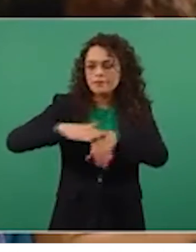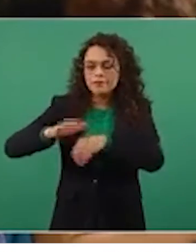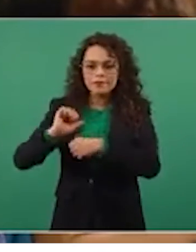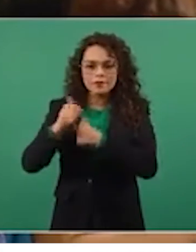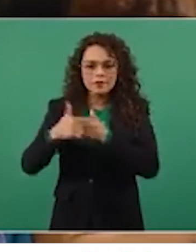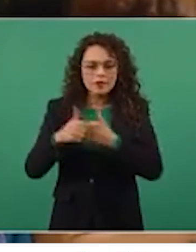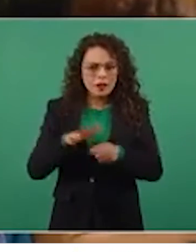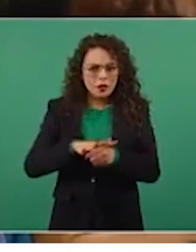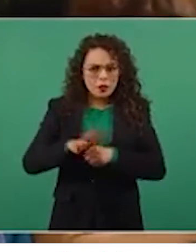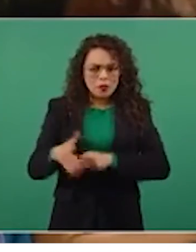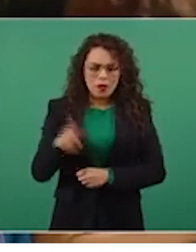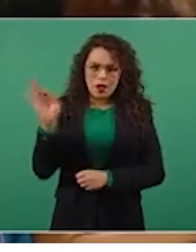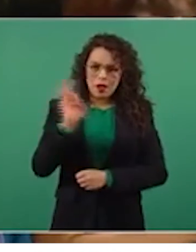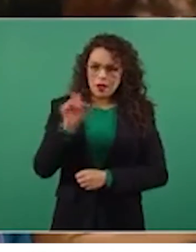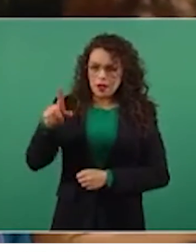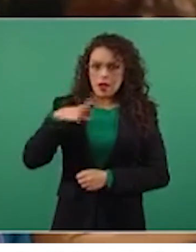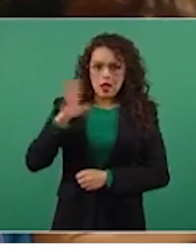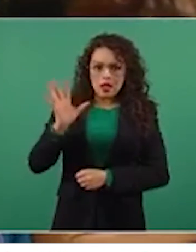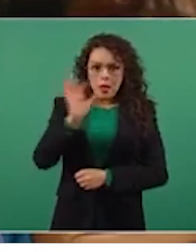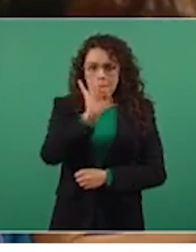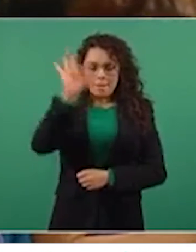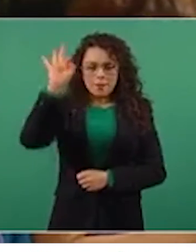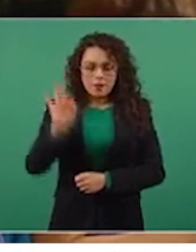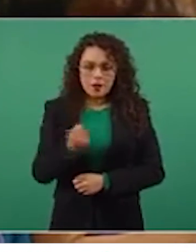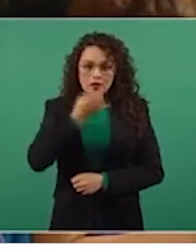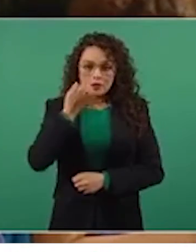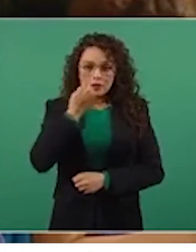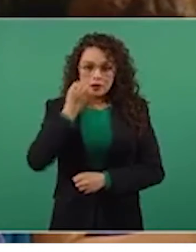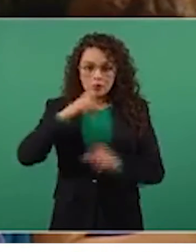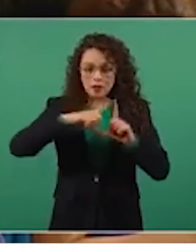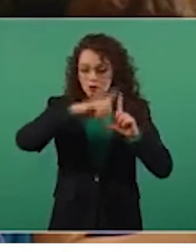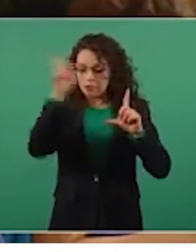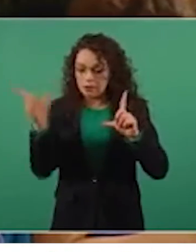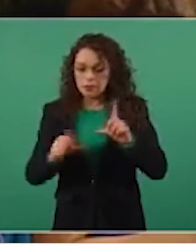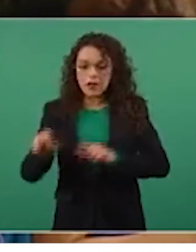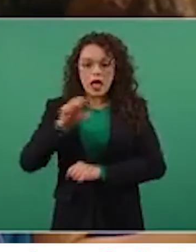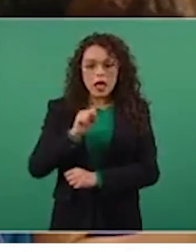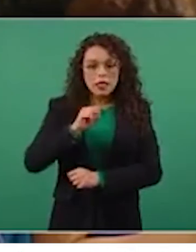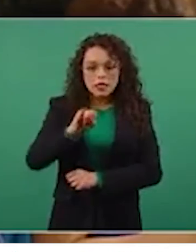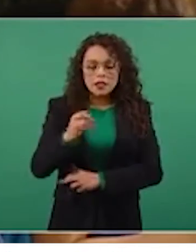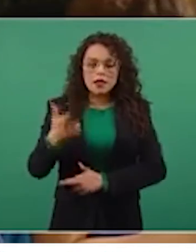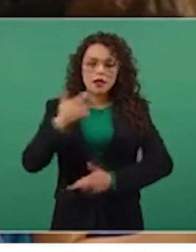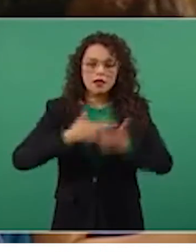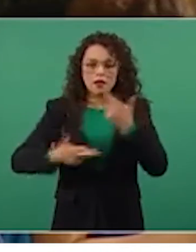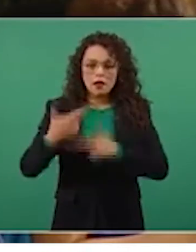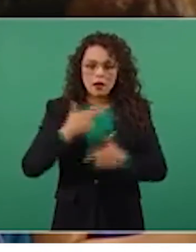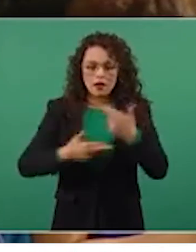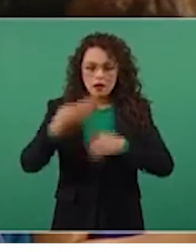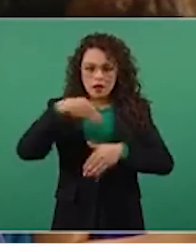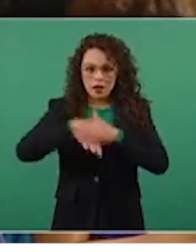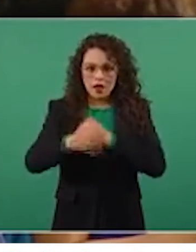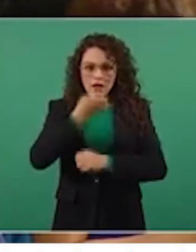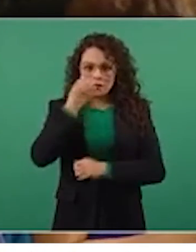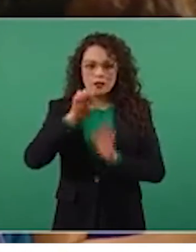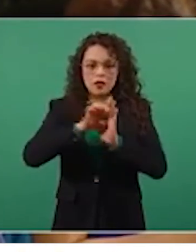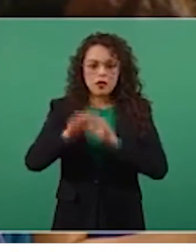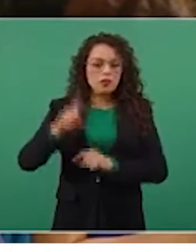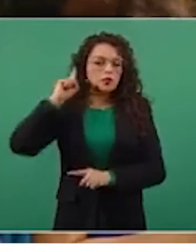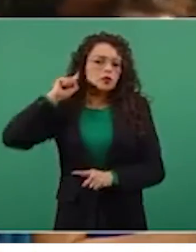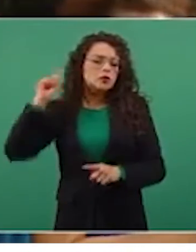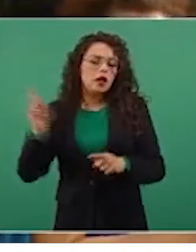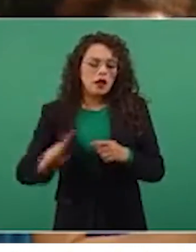porcentaje de escuelas a nivel nacional que sí vayan a regresar a clases. Entonces, entiendo por ejemplo que Zacatecas, Guerrero,